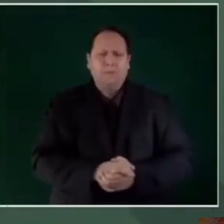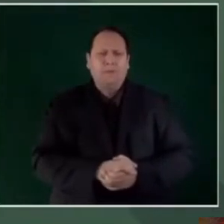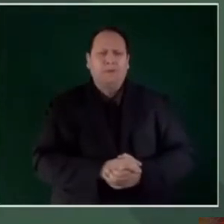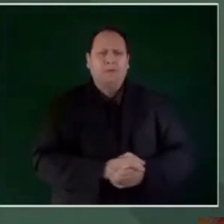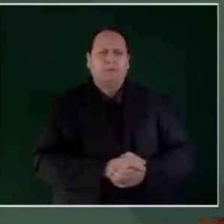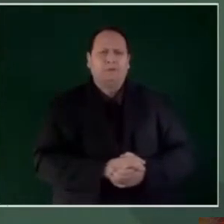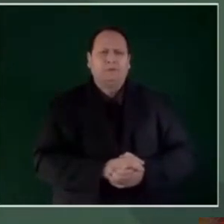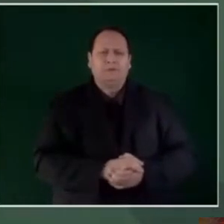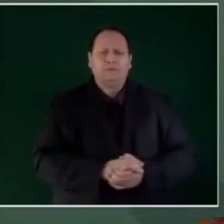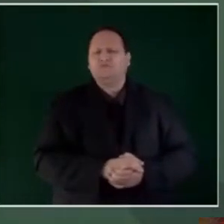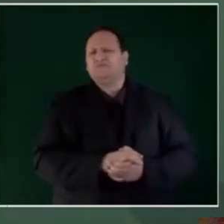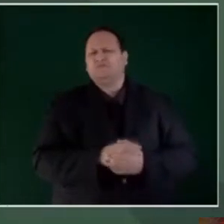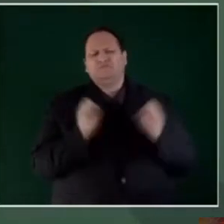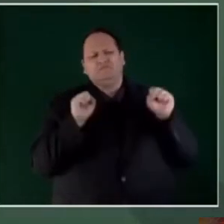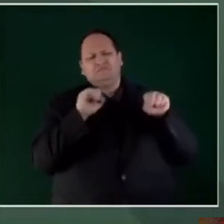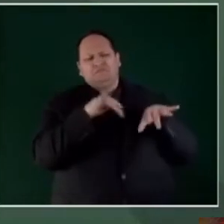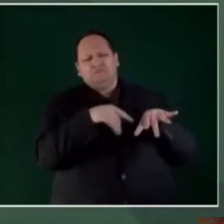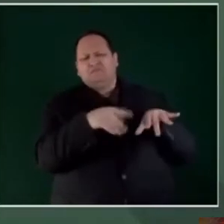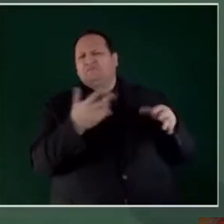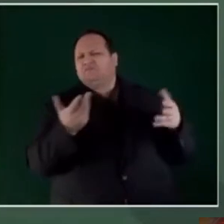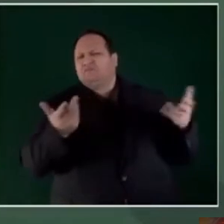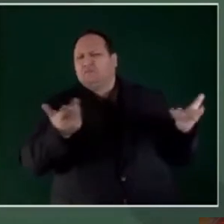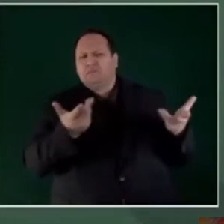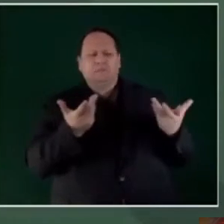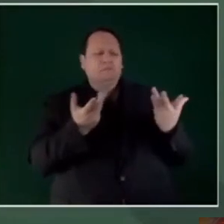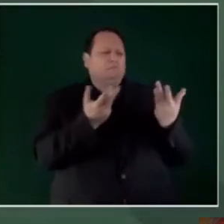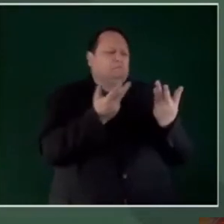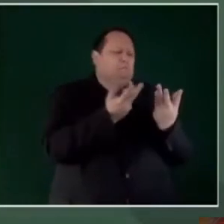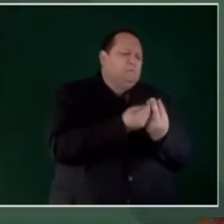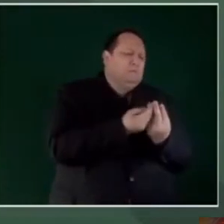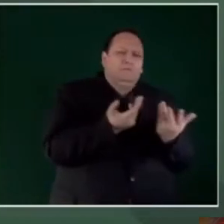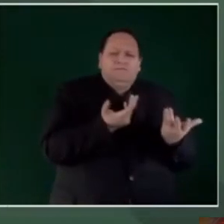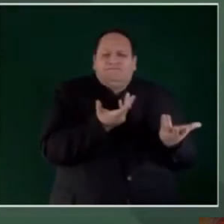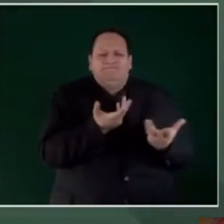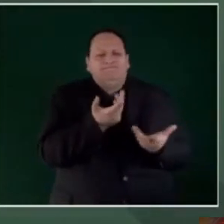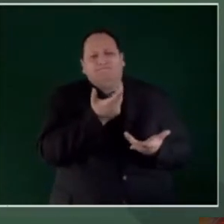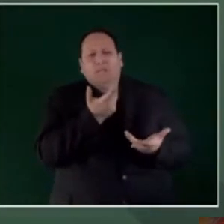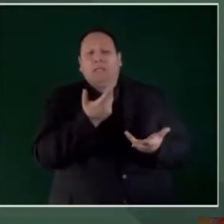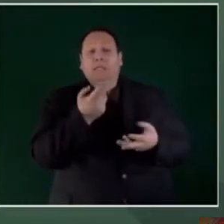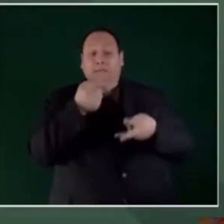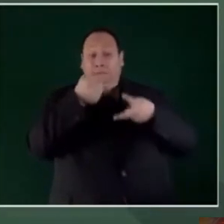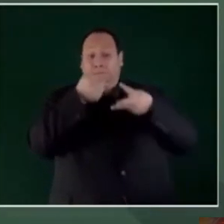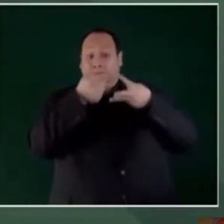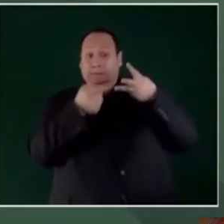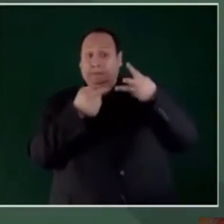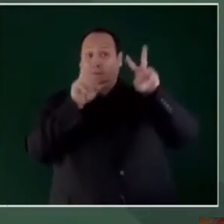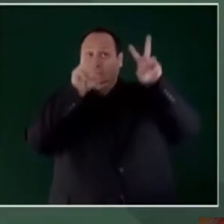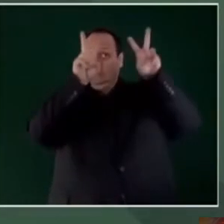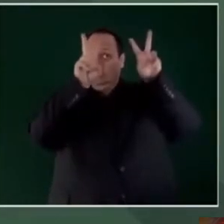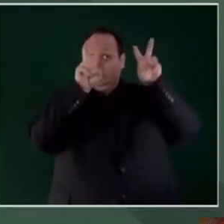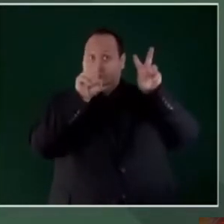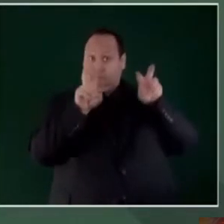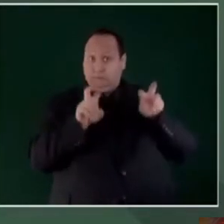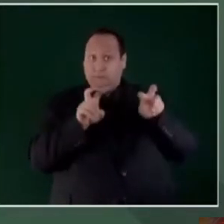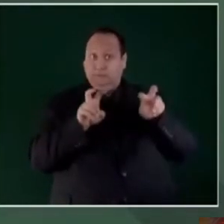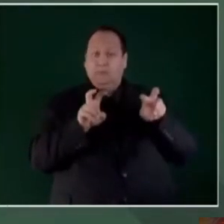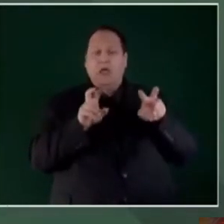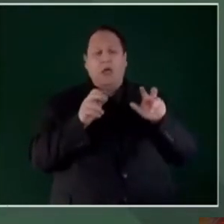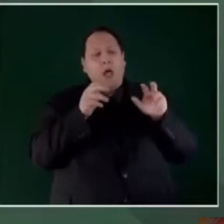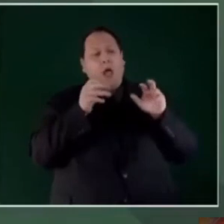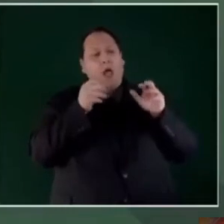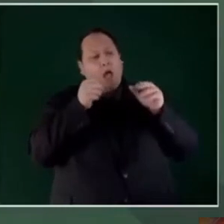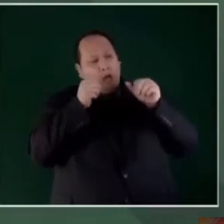Vamos a tratar tres temas. Uno,